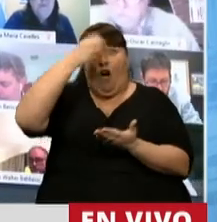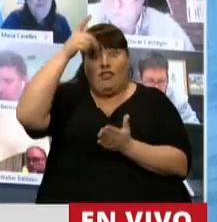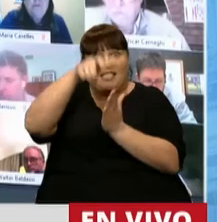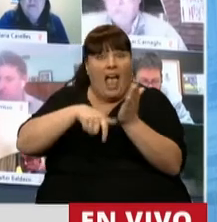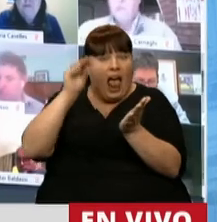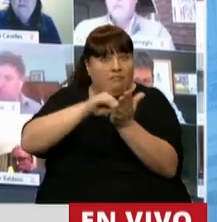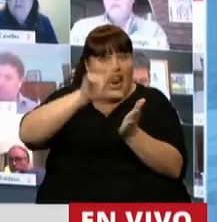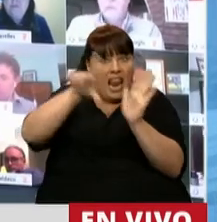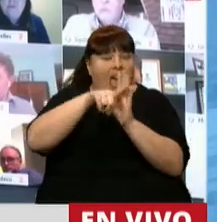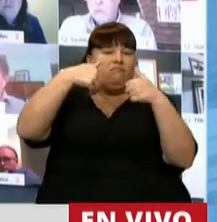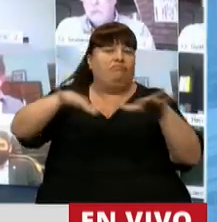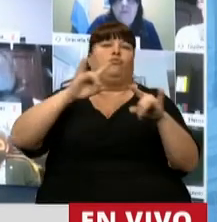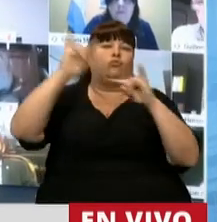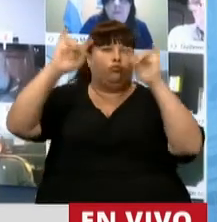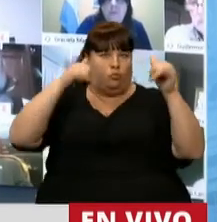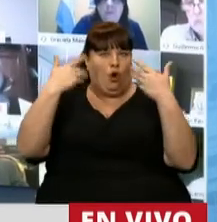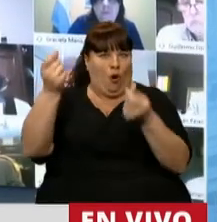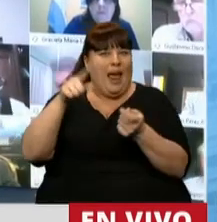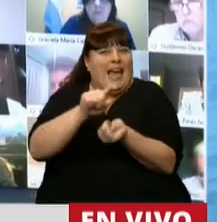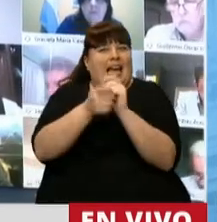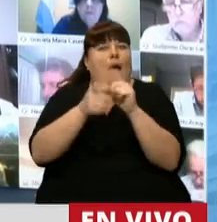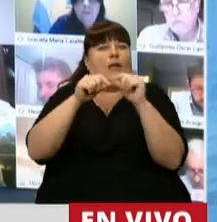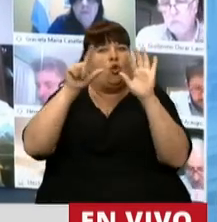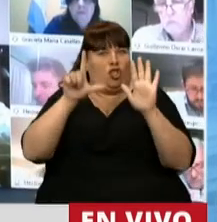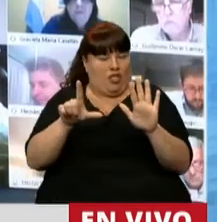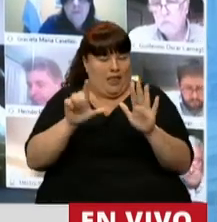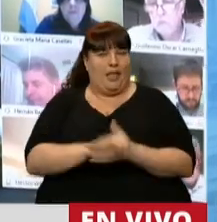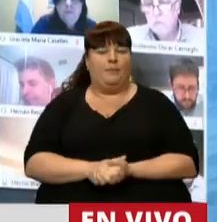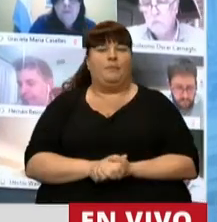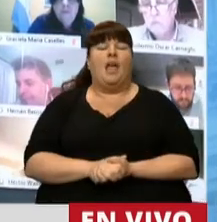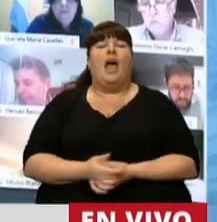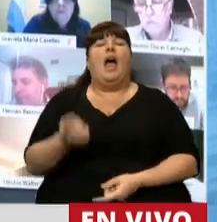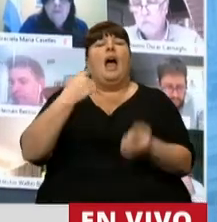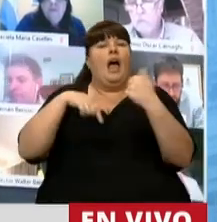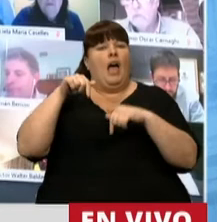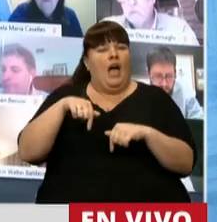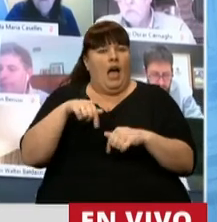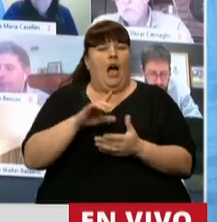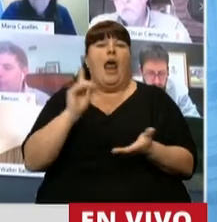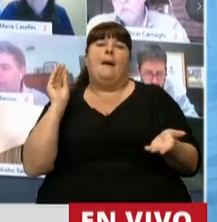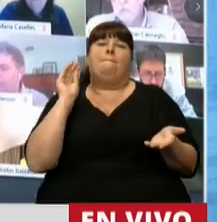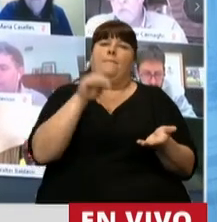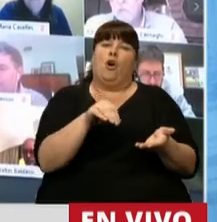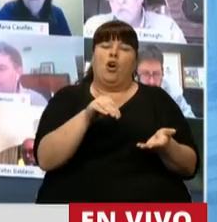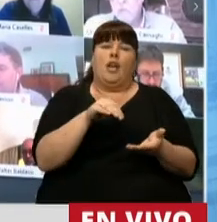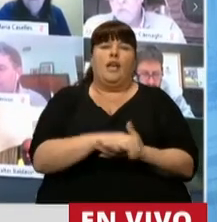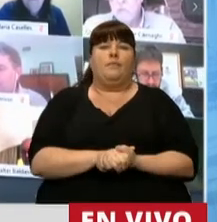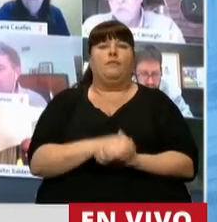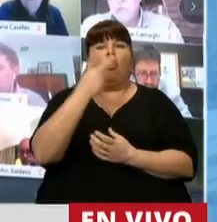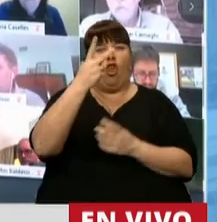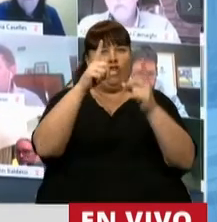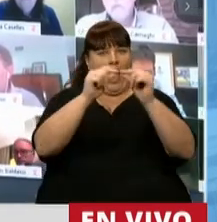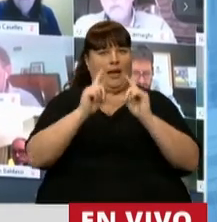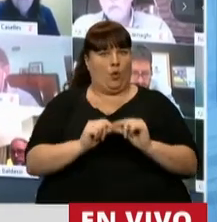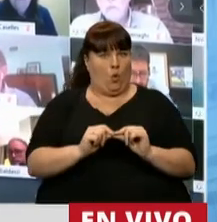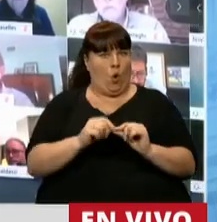oficial de esta ley. Ese es el cambio en el artículo séptimo. Ahora incorporamos dos